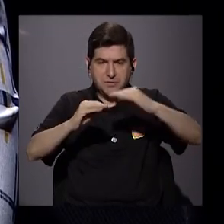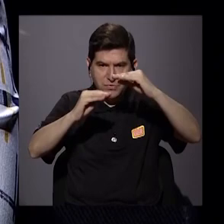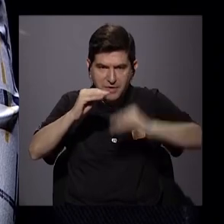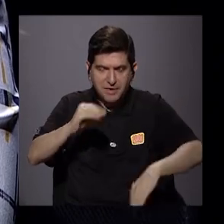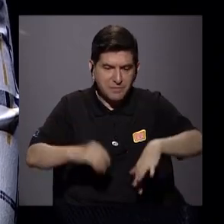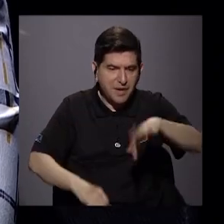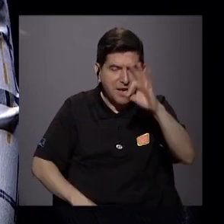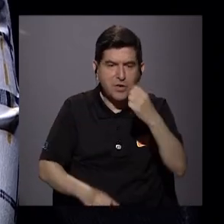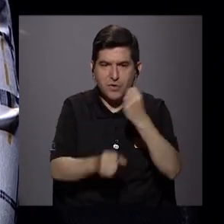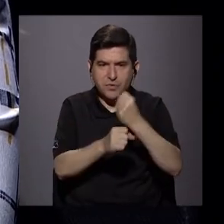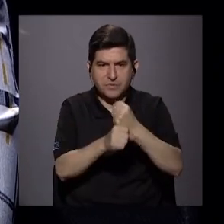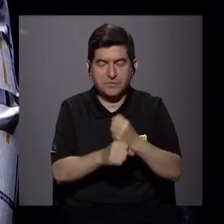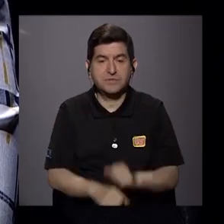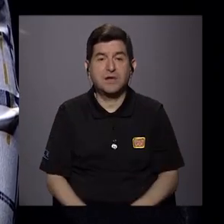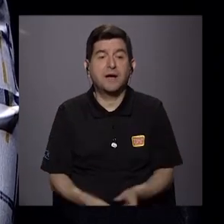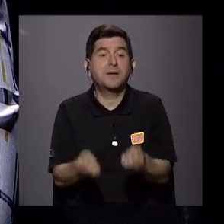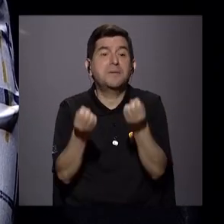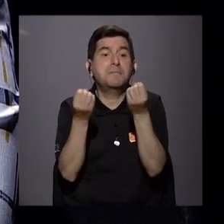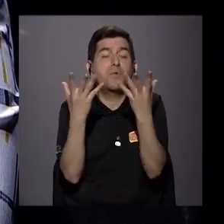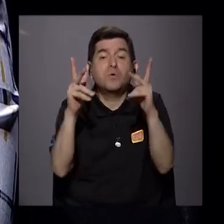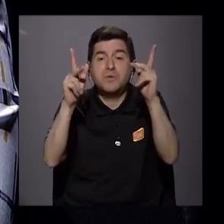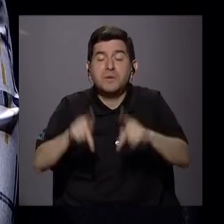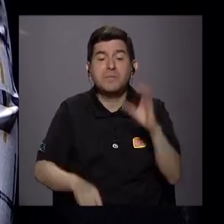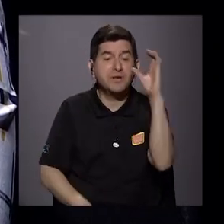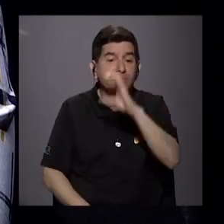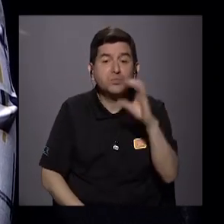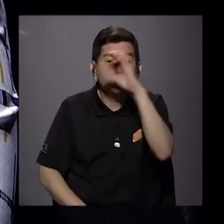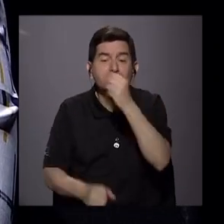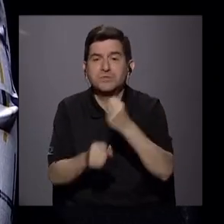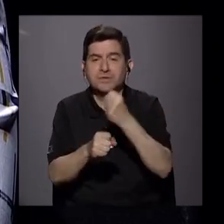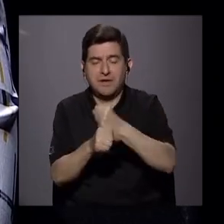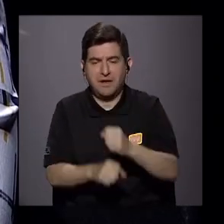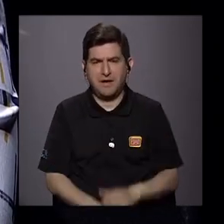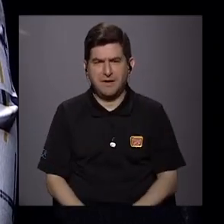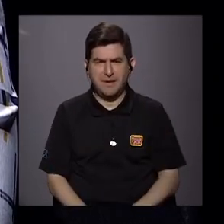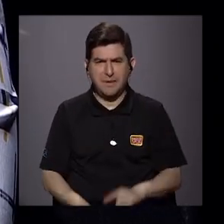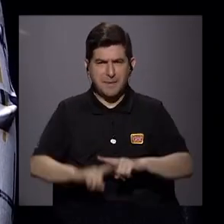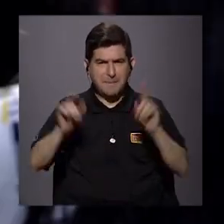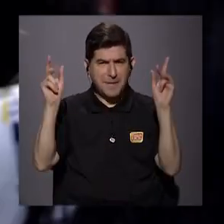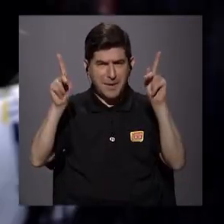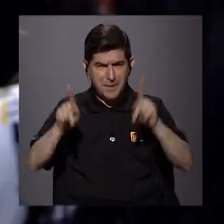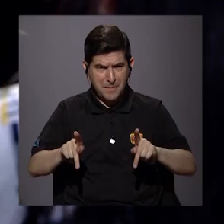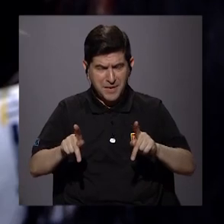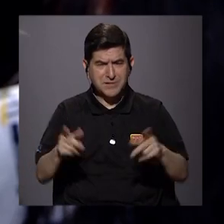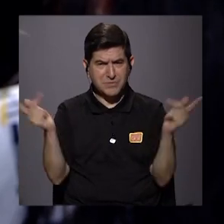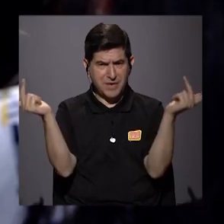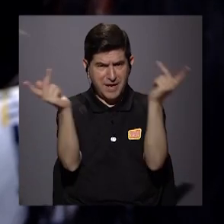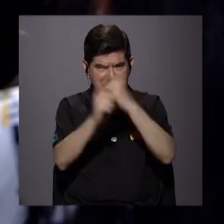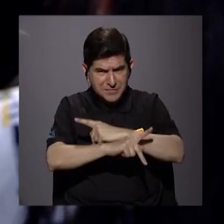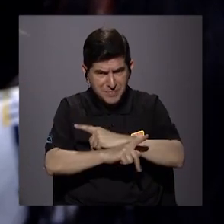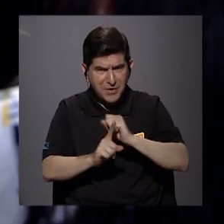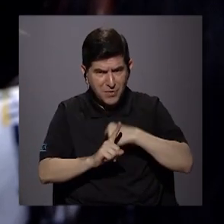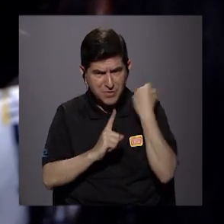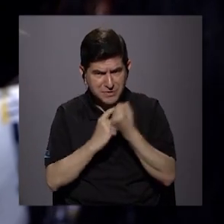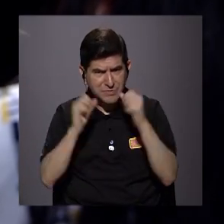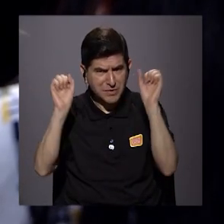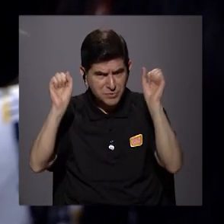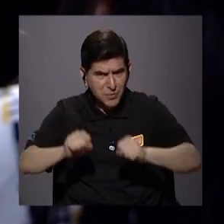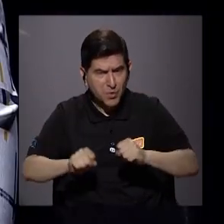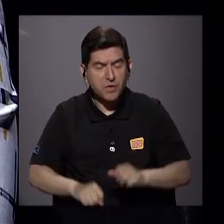encuentra un trabajo, sino porque hay muchísima más gente buscando un trabajo. Pero Roxana, ¿se puede estar peor en el panorama actual?